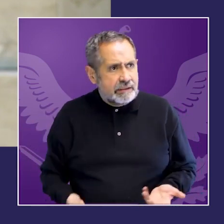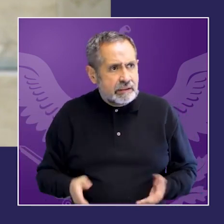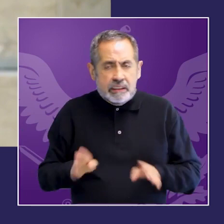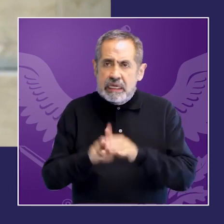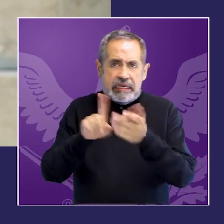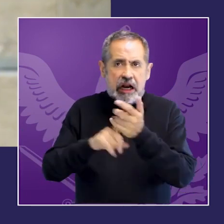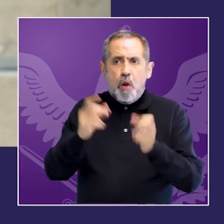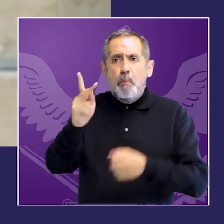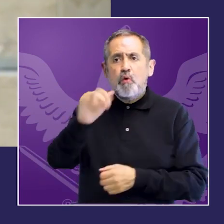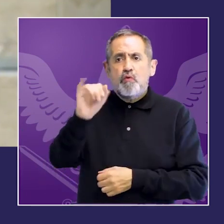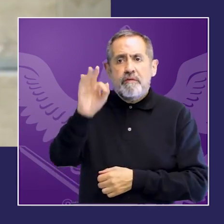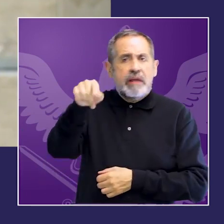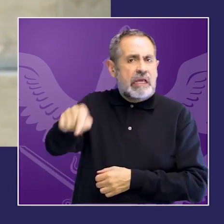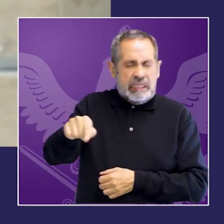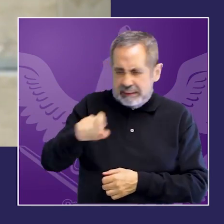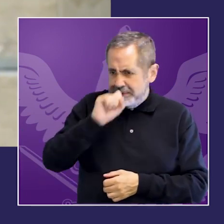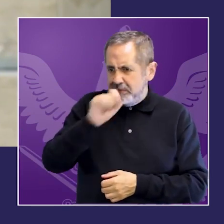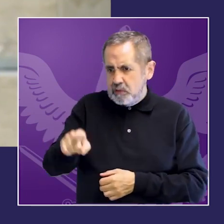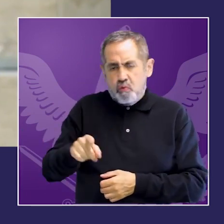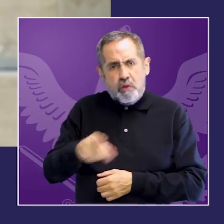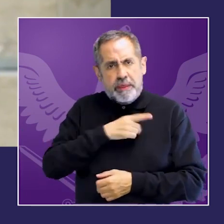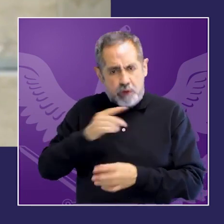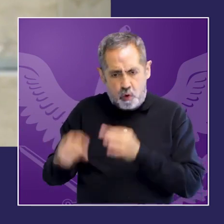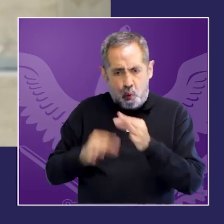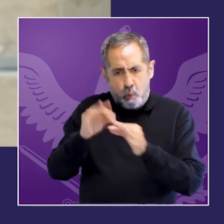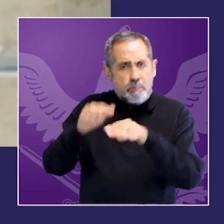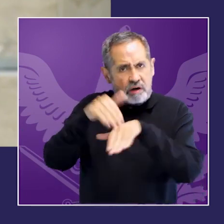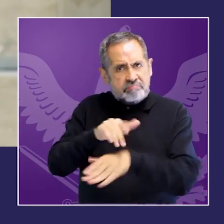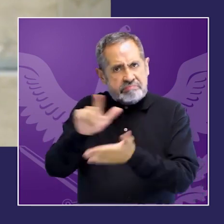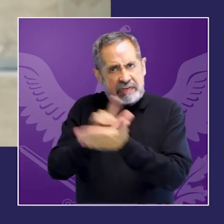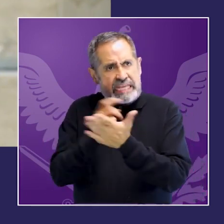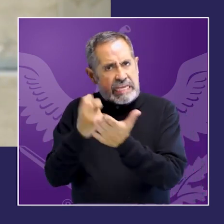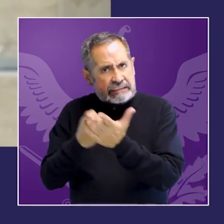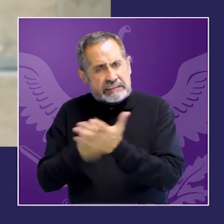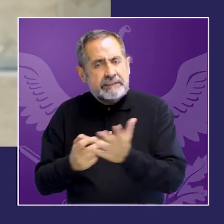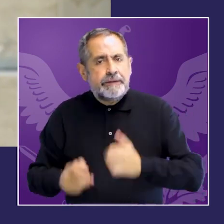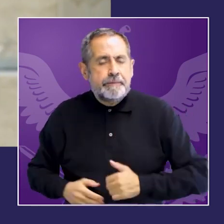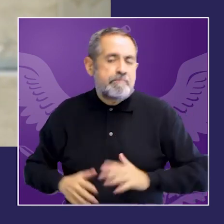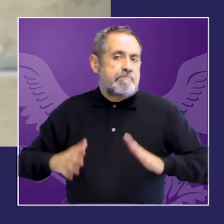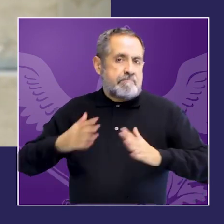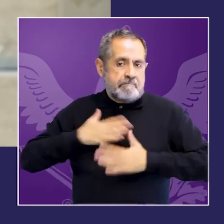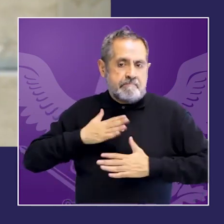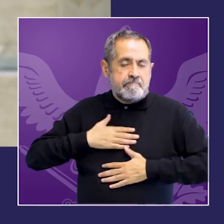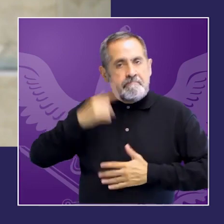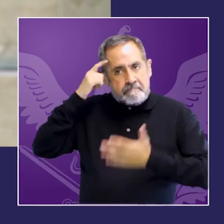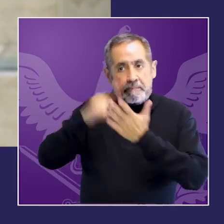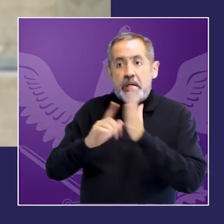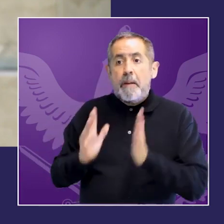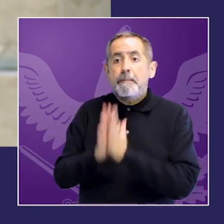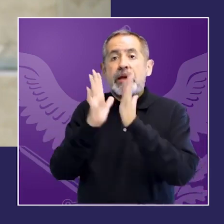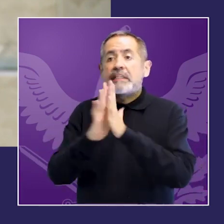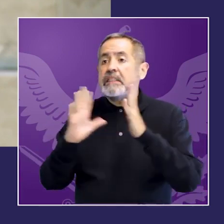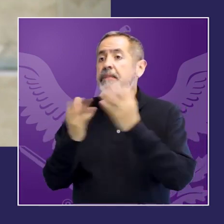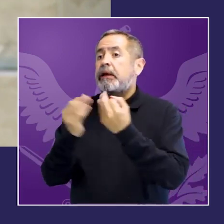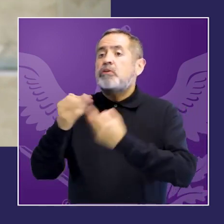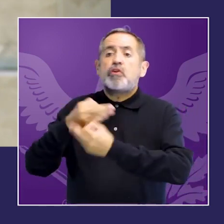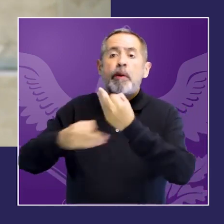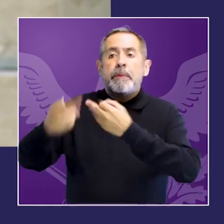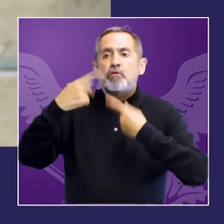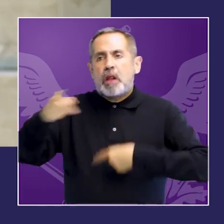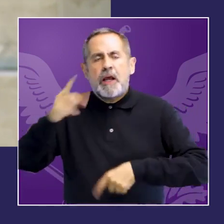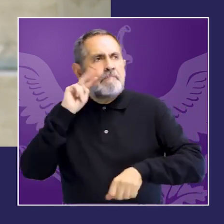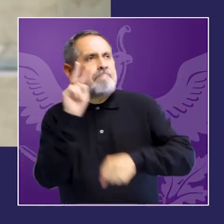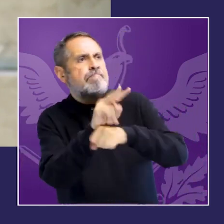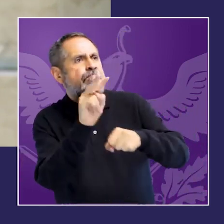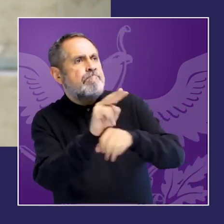judicial como garante último de la aplicación de las normas bueno yo creo en la participación ciudadana en el activismo en el monitoreo en las acciones de